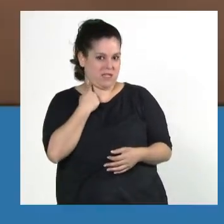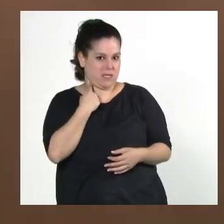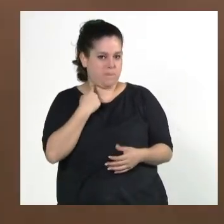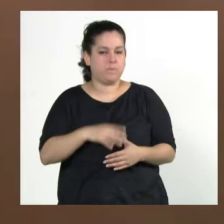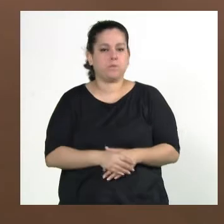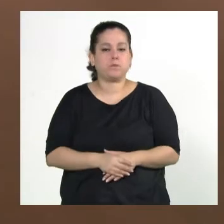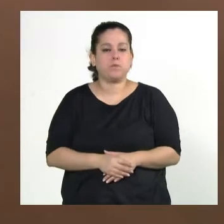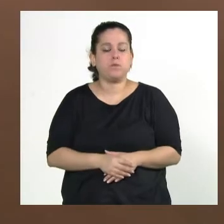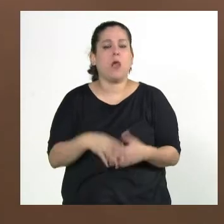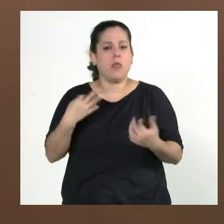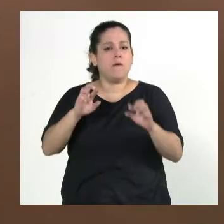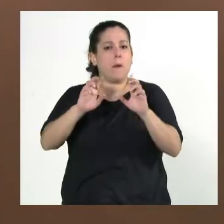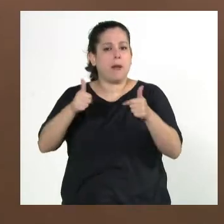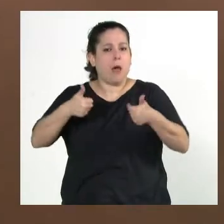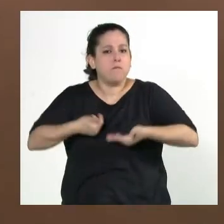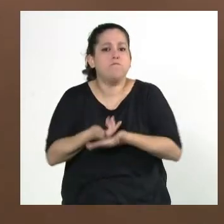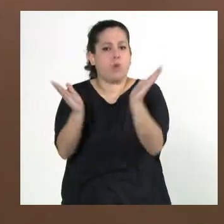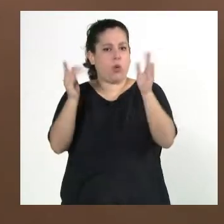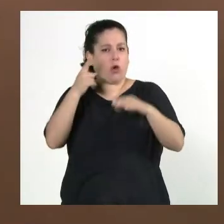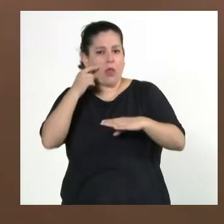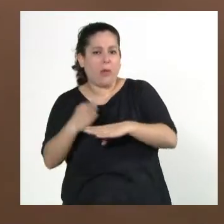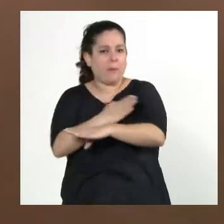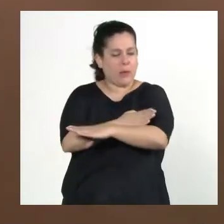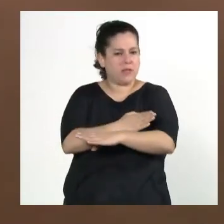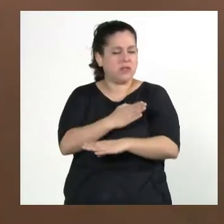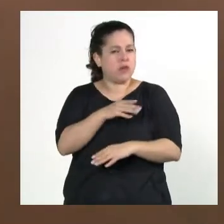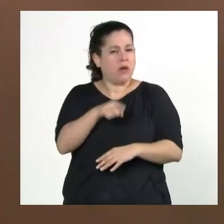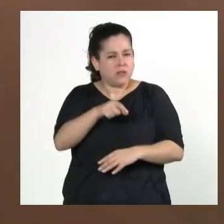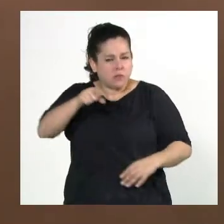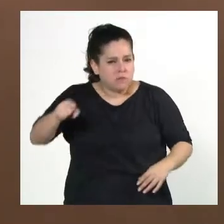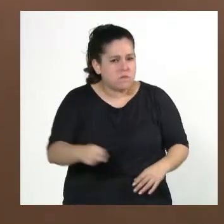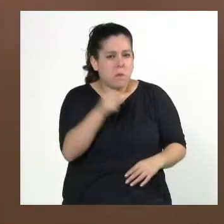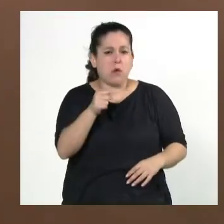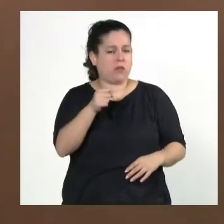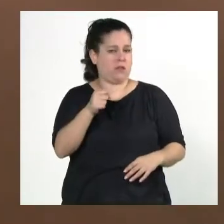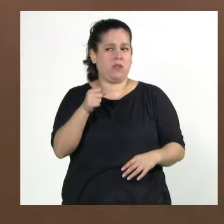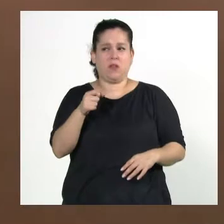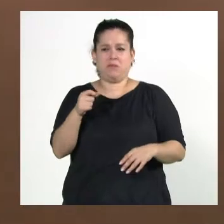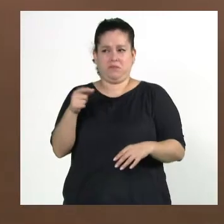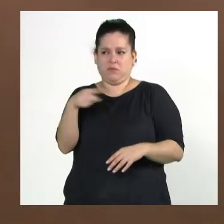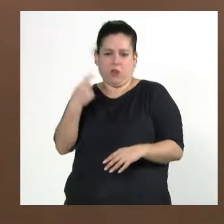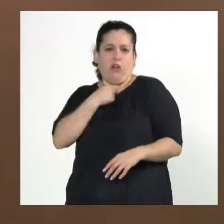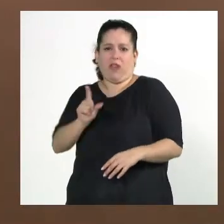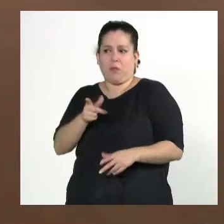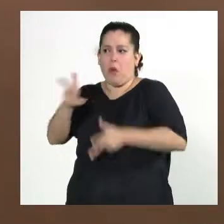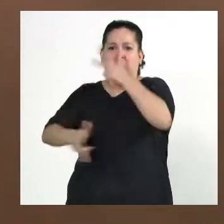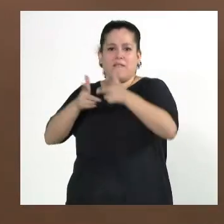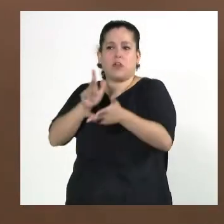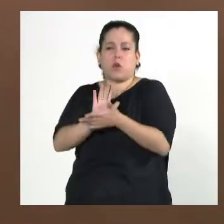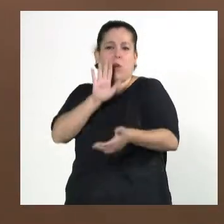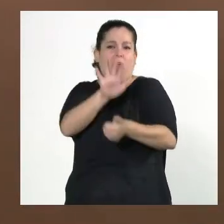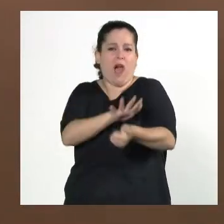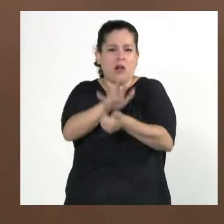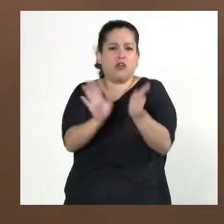Aplicar políticas públicas de prevención en la sociedad es lo más importante. Vos no querés hablar del abuso sexual infantil y el grooming tiene que ver con esto.